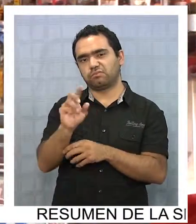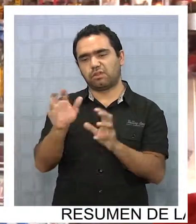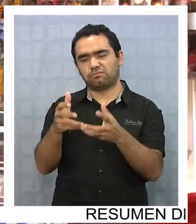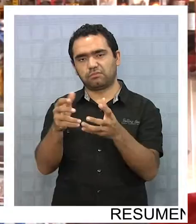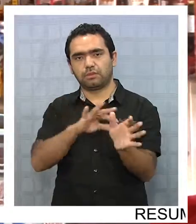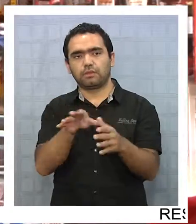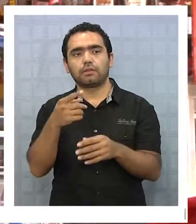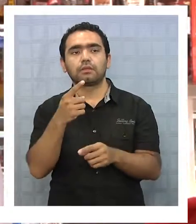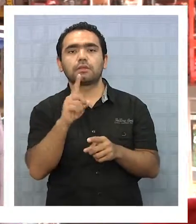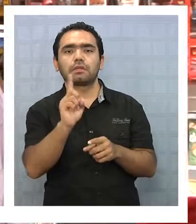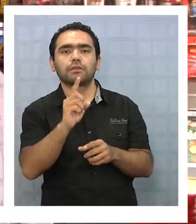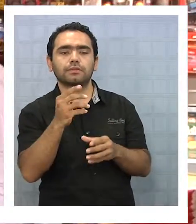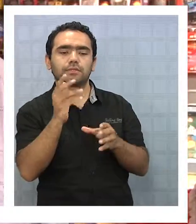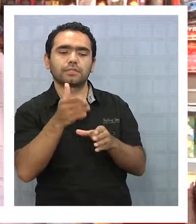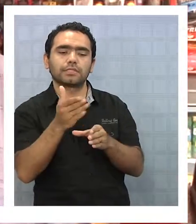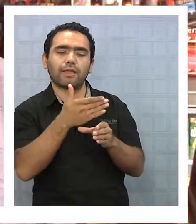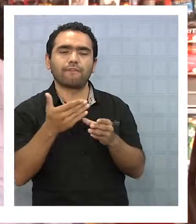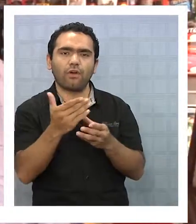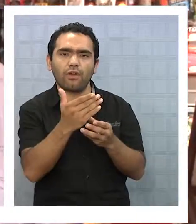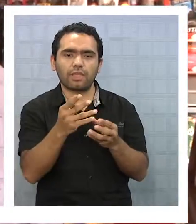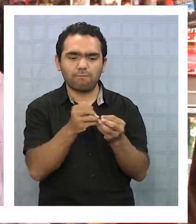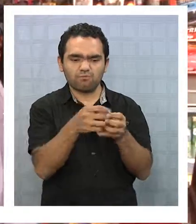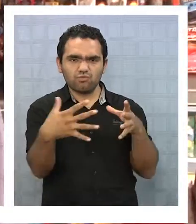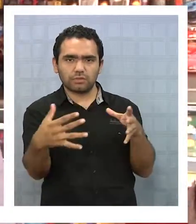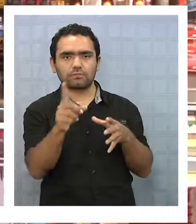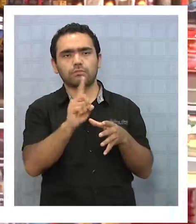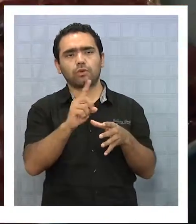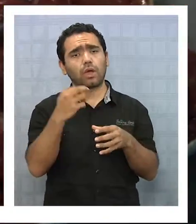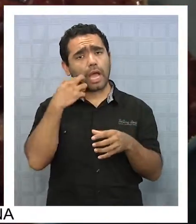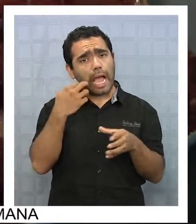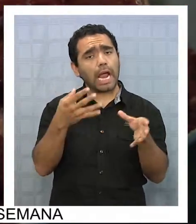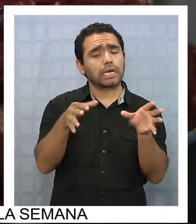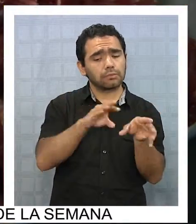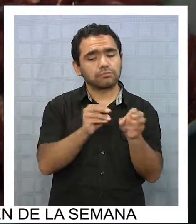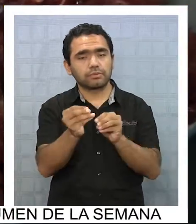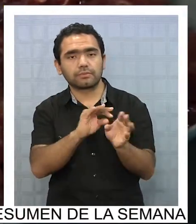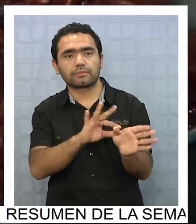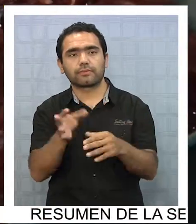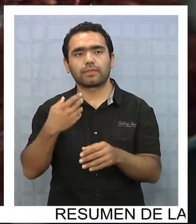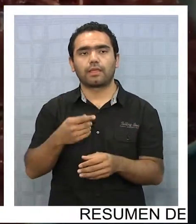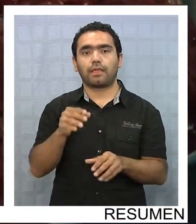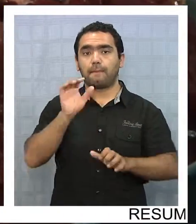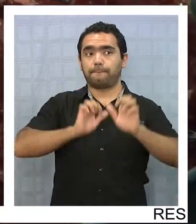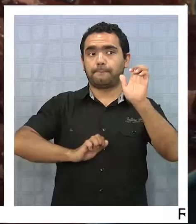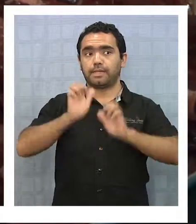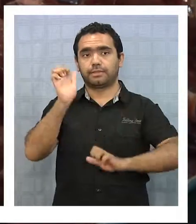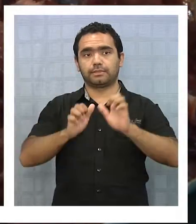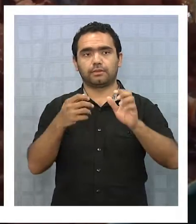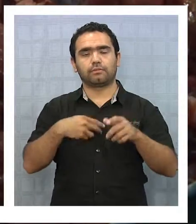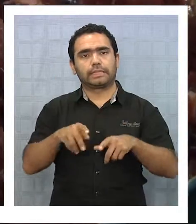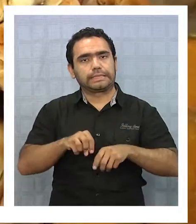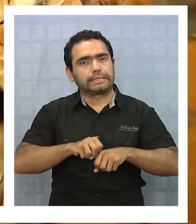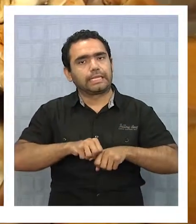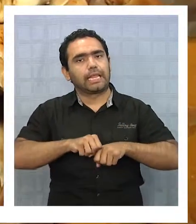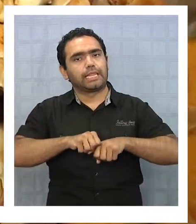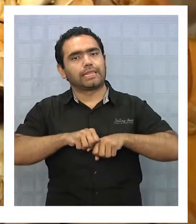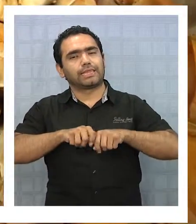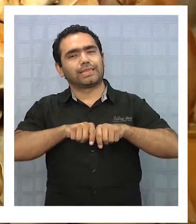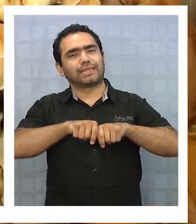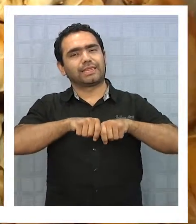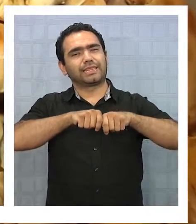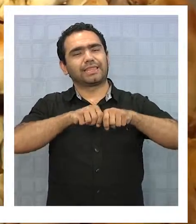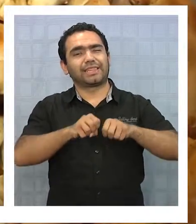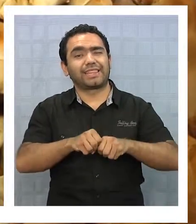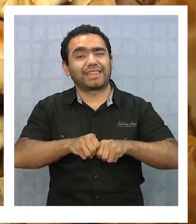cebolla, porque ahí se come más cebolla que carne. Los empresarios en este tiempo triplican las ventas de empanadas.